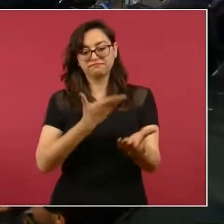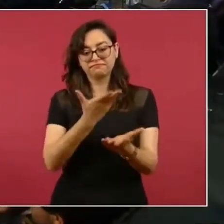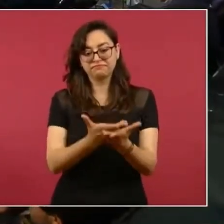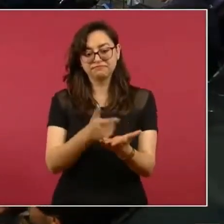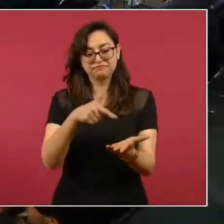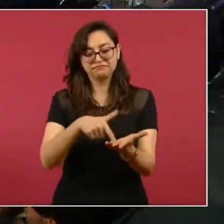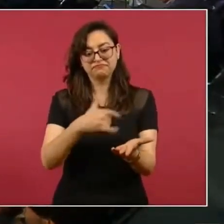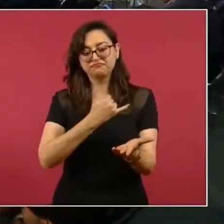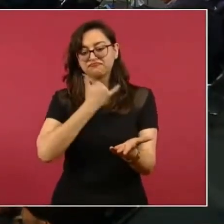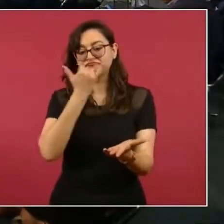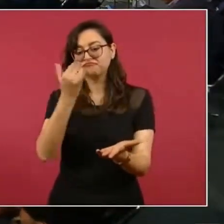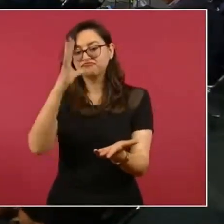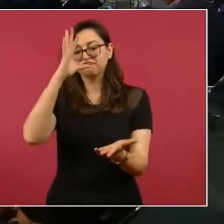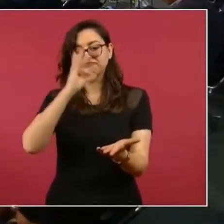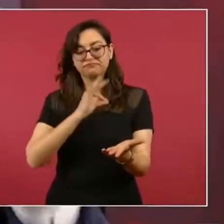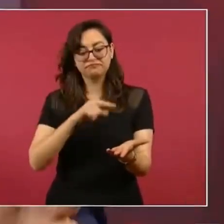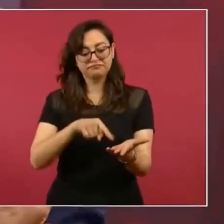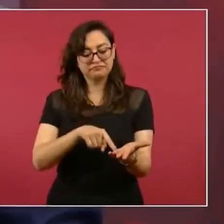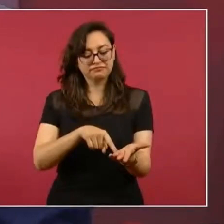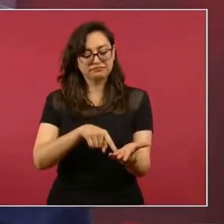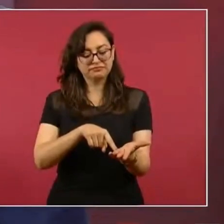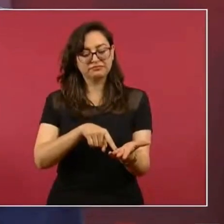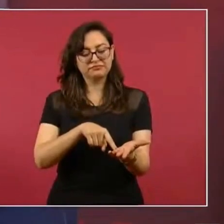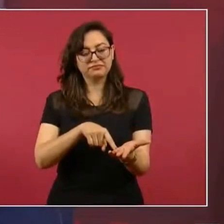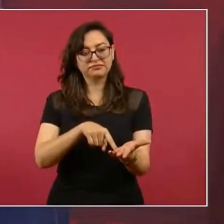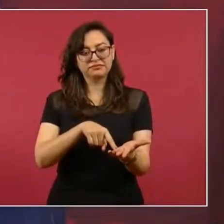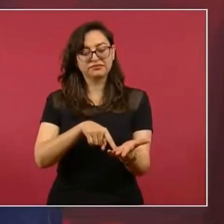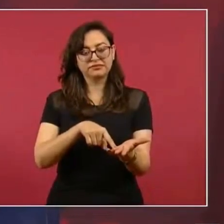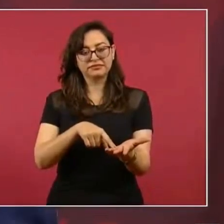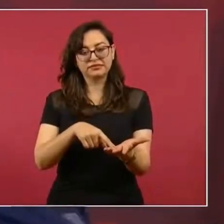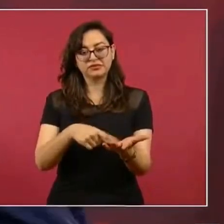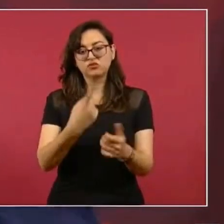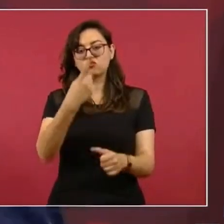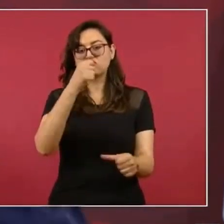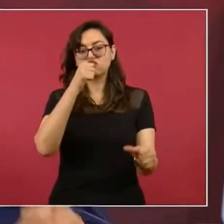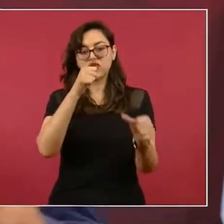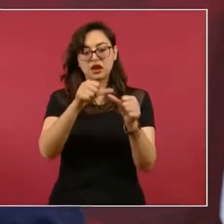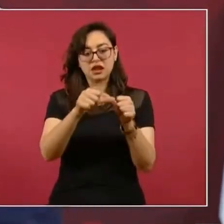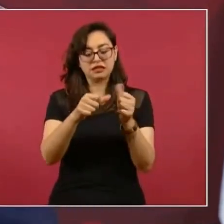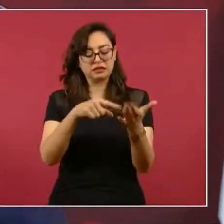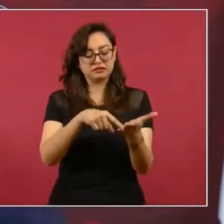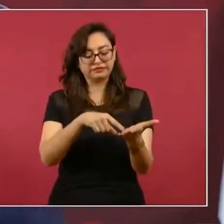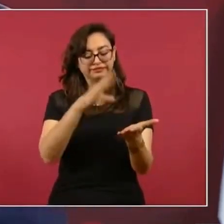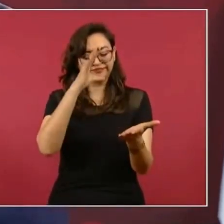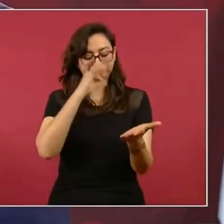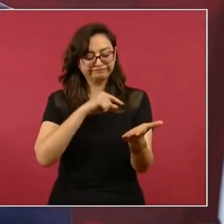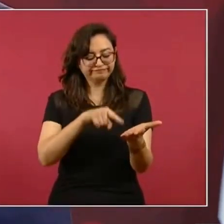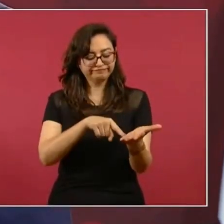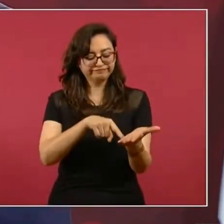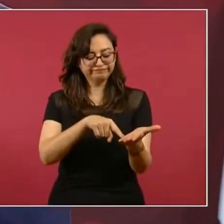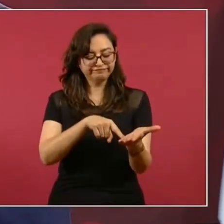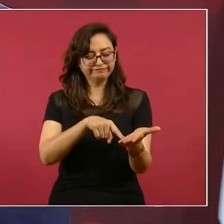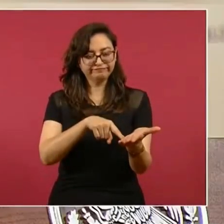denuncia. Pues si está mal presentada una denuncia. Y si tú eres impartidor de justicia.